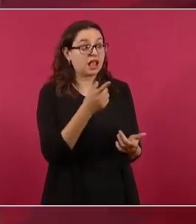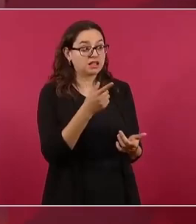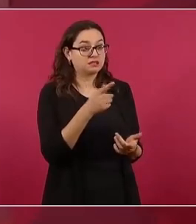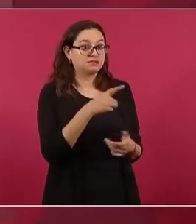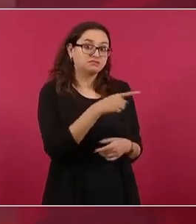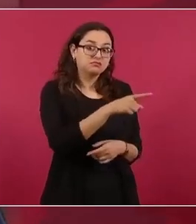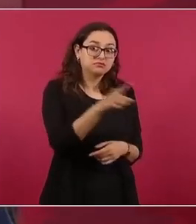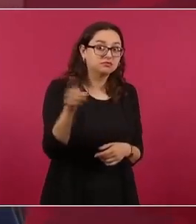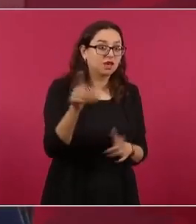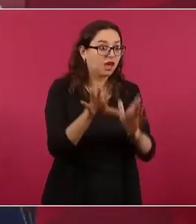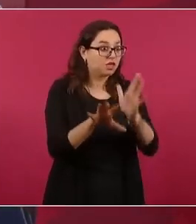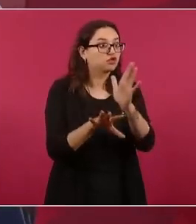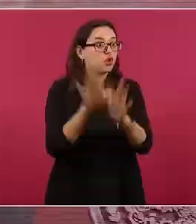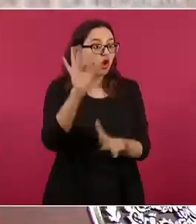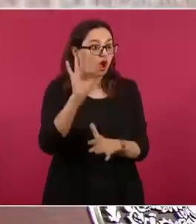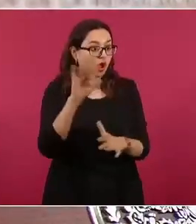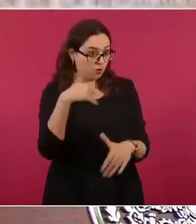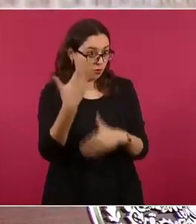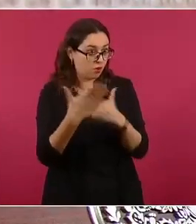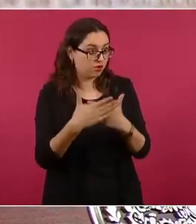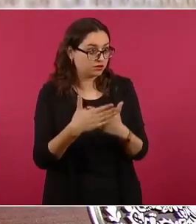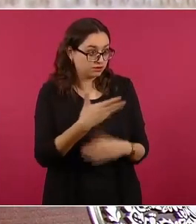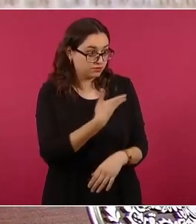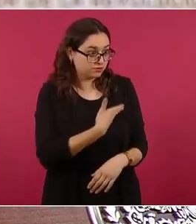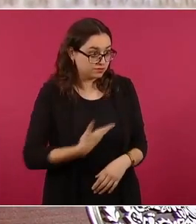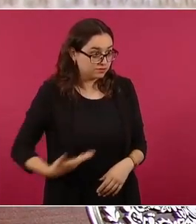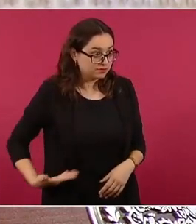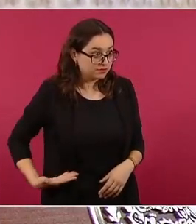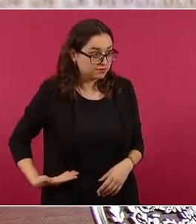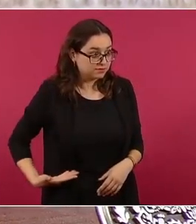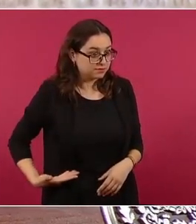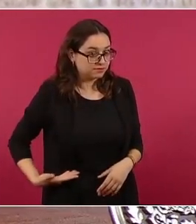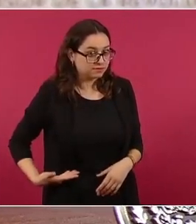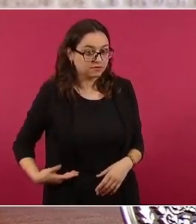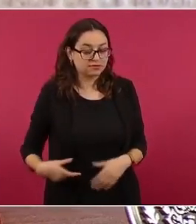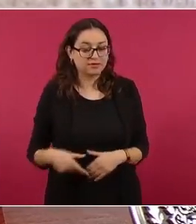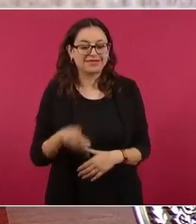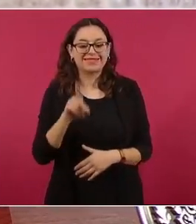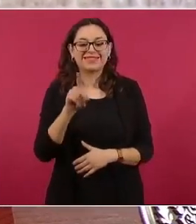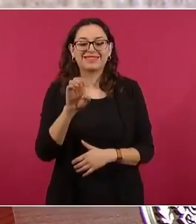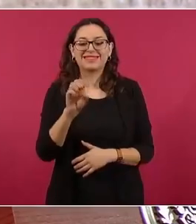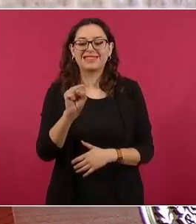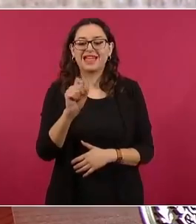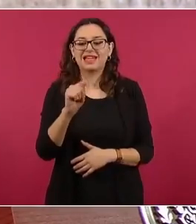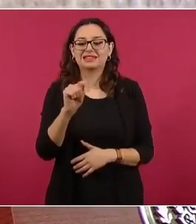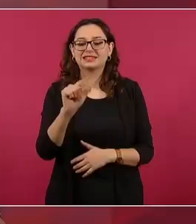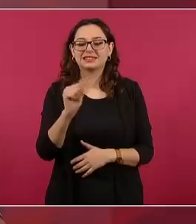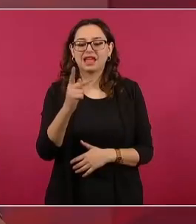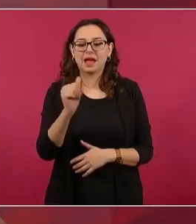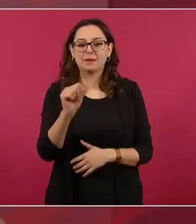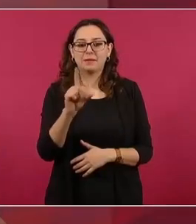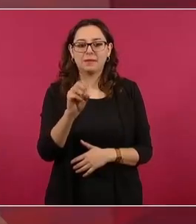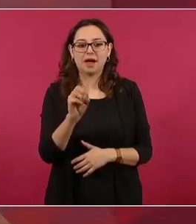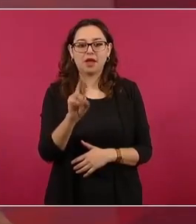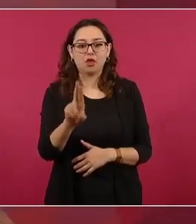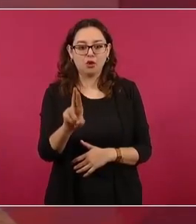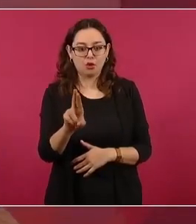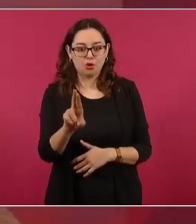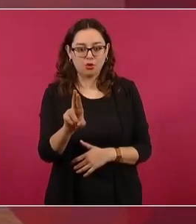y entonces el ingeniero dice sí